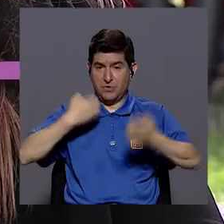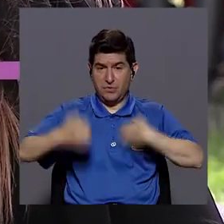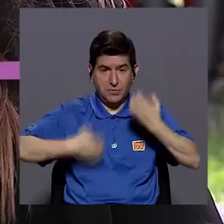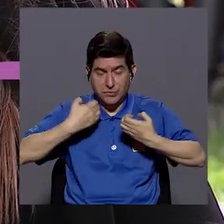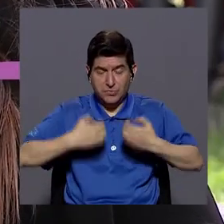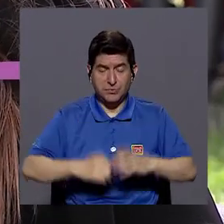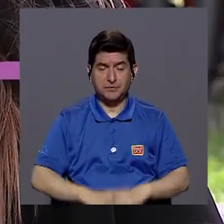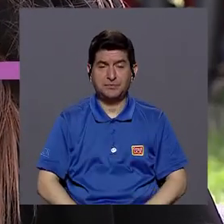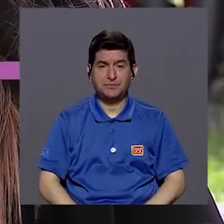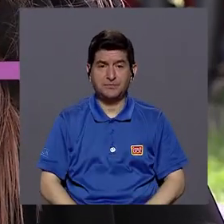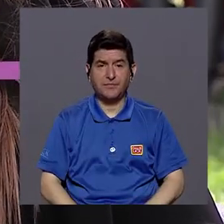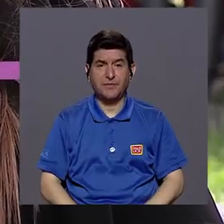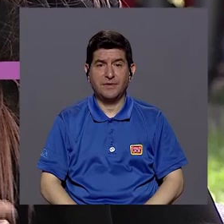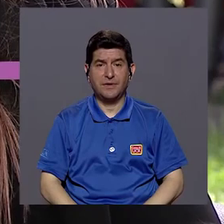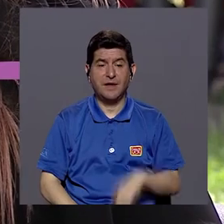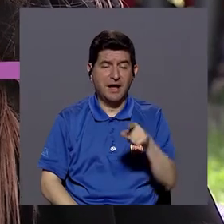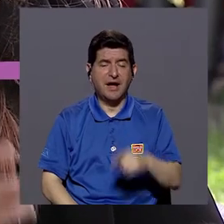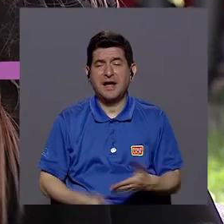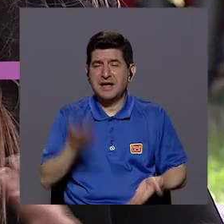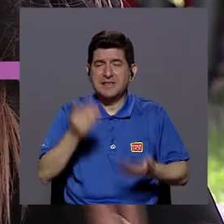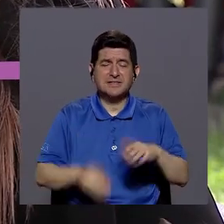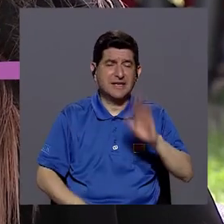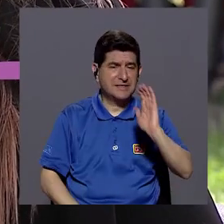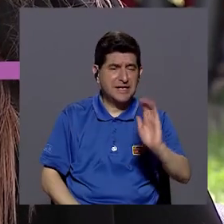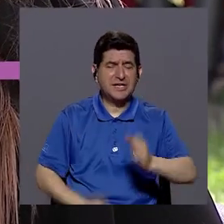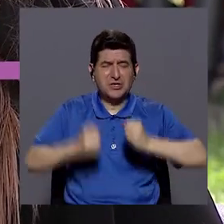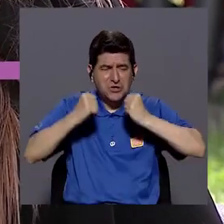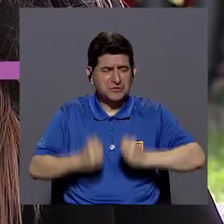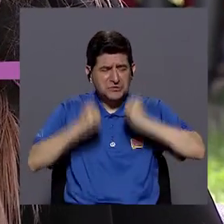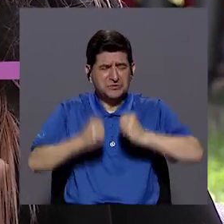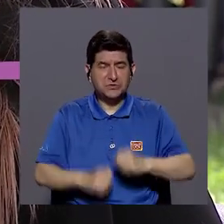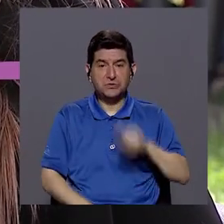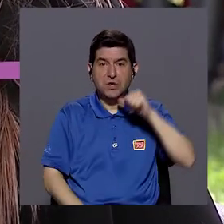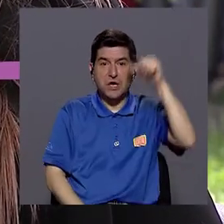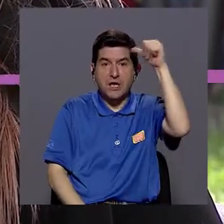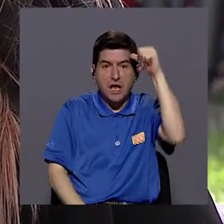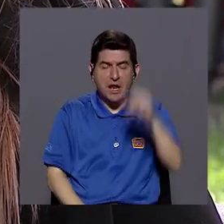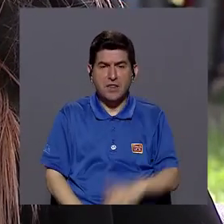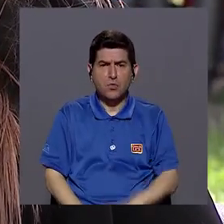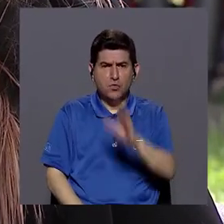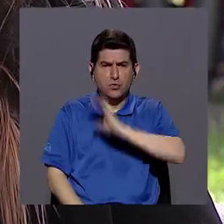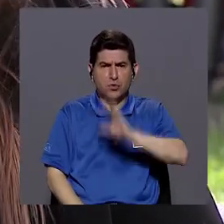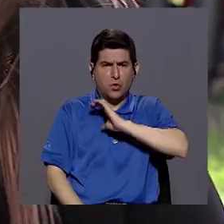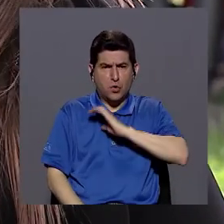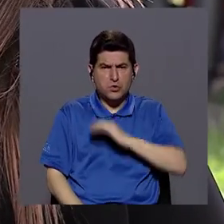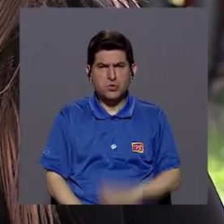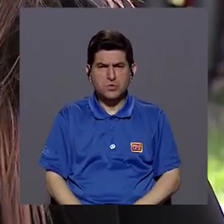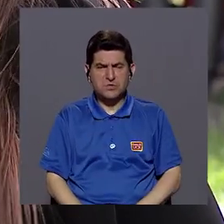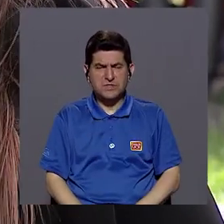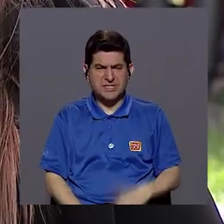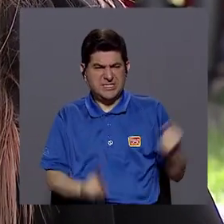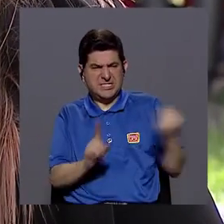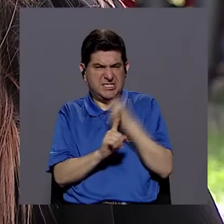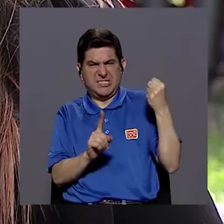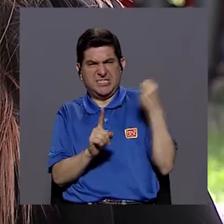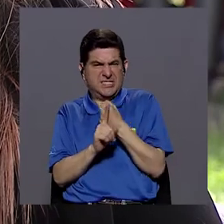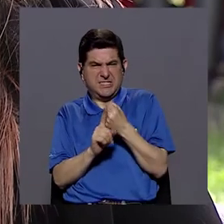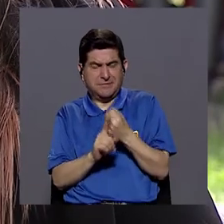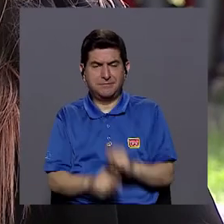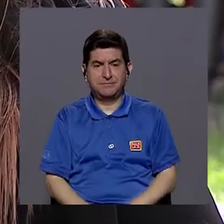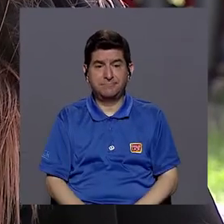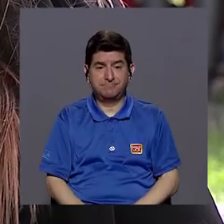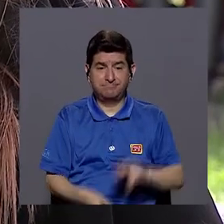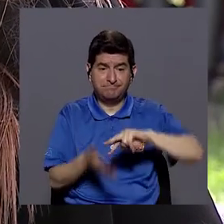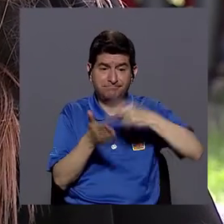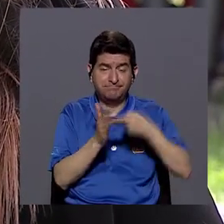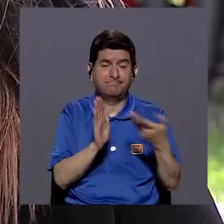hace lo que llamamos un berrín, una rabieta y el adulto reacciona con una conducta agresiva, ¿verdad? Entonces esto